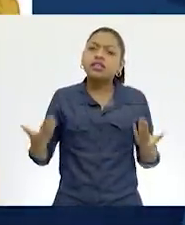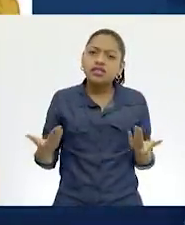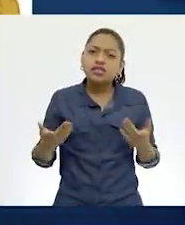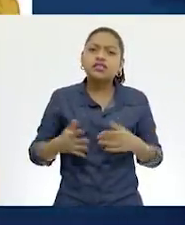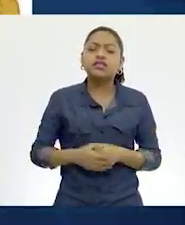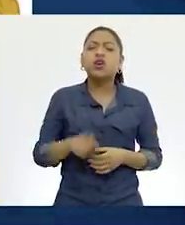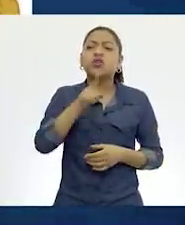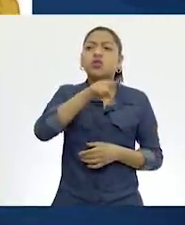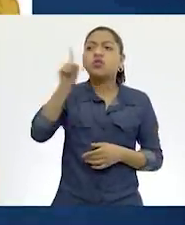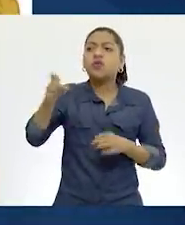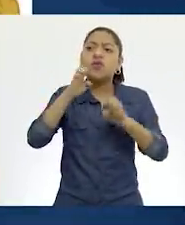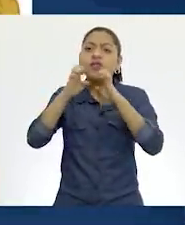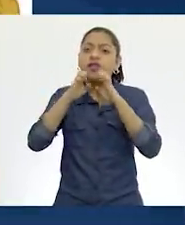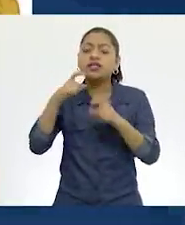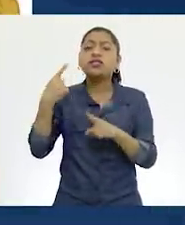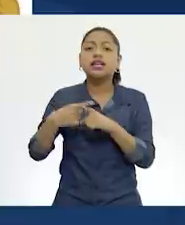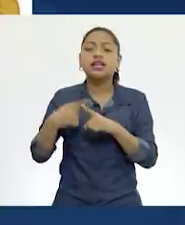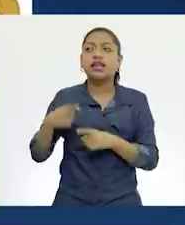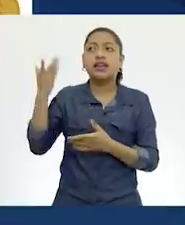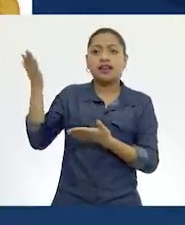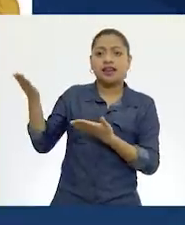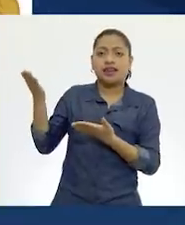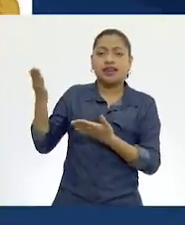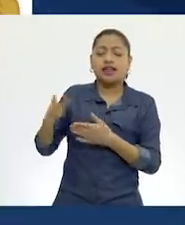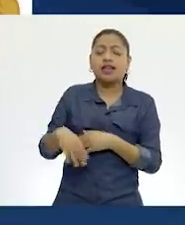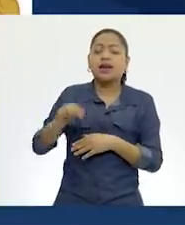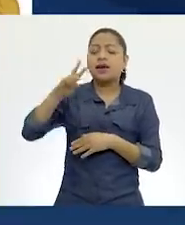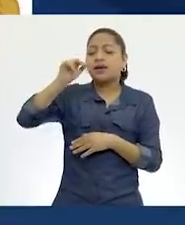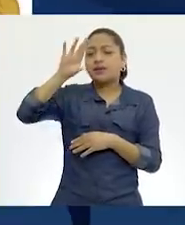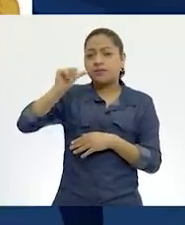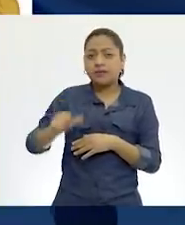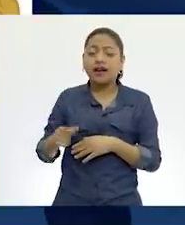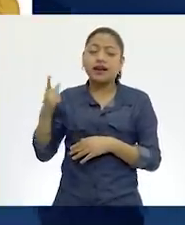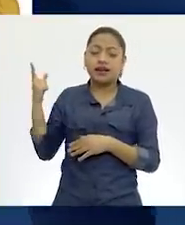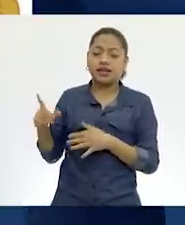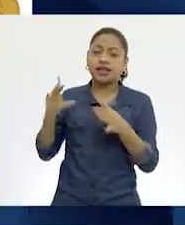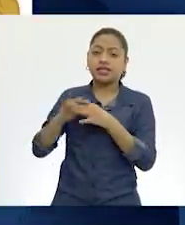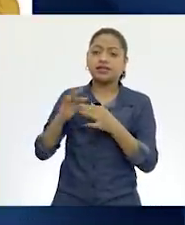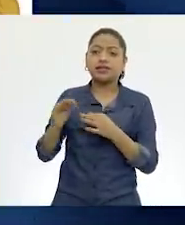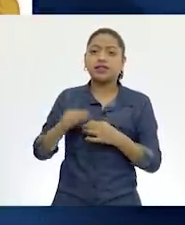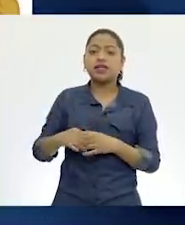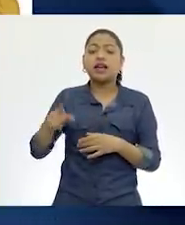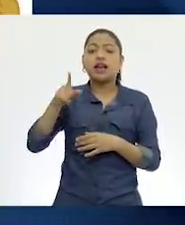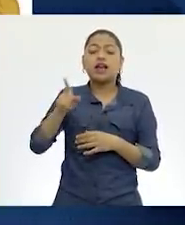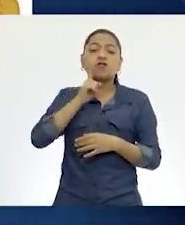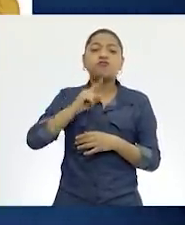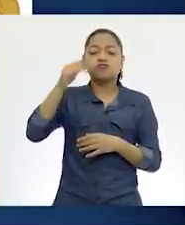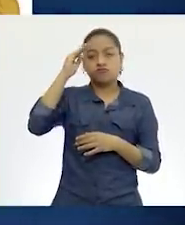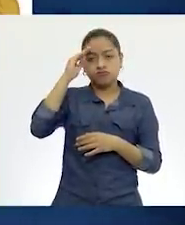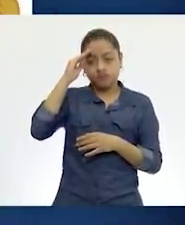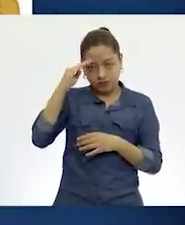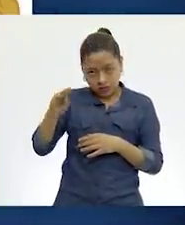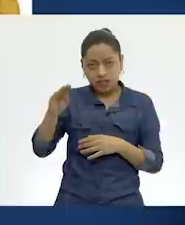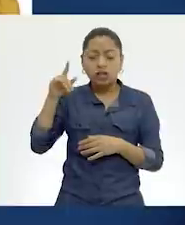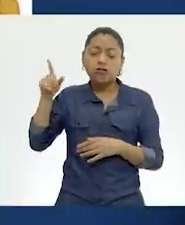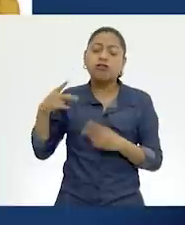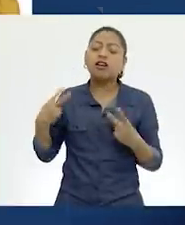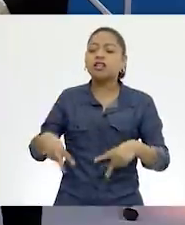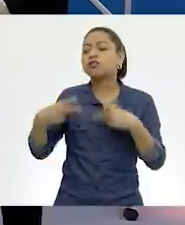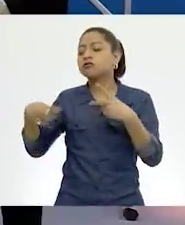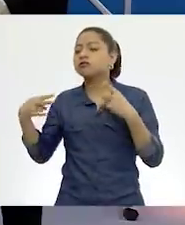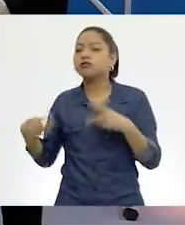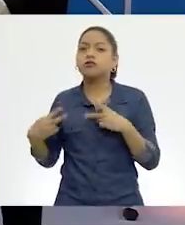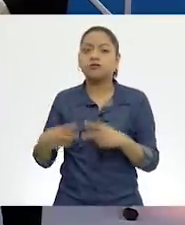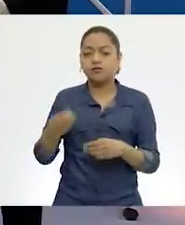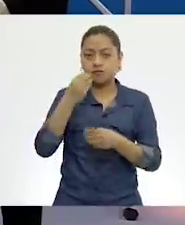Pues aquí María ya nos dio una clave que podría ser, por ejemplo, ella dice una señora que ya tiene mucho tiempo vendiendo comida.